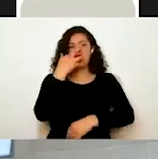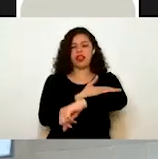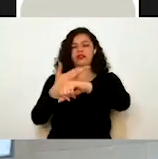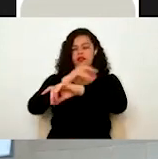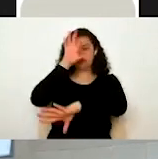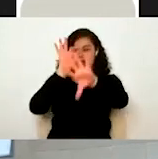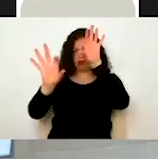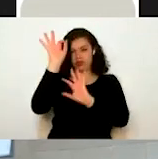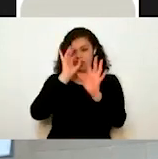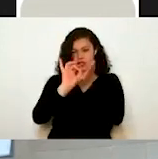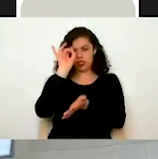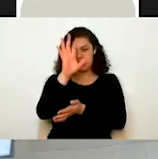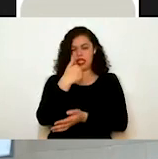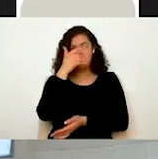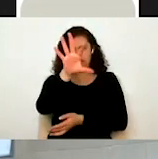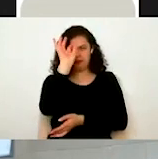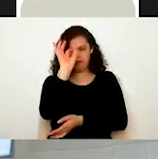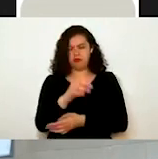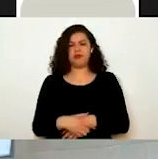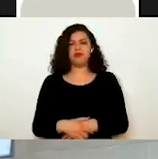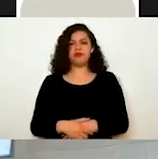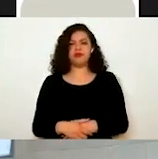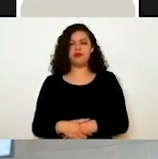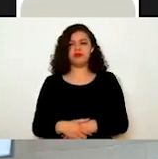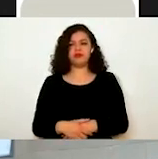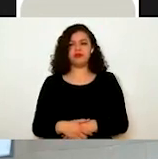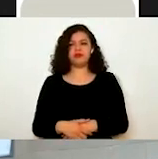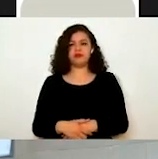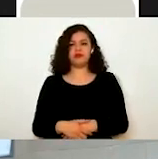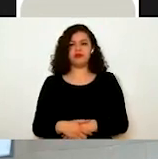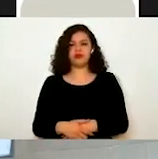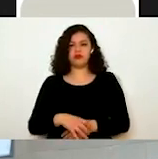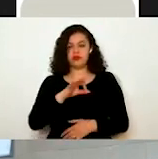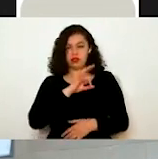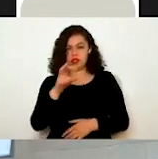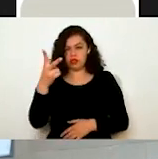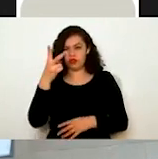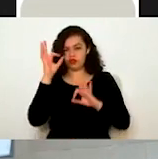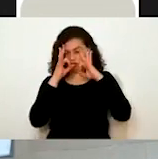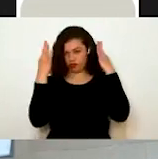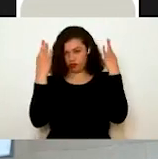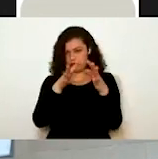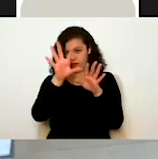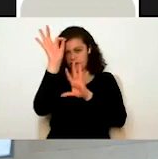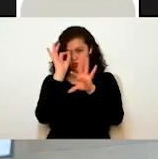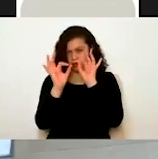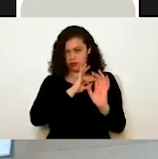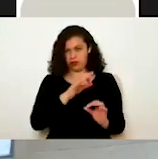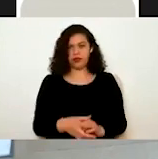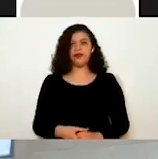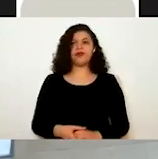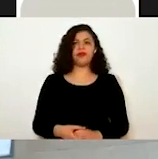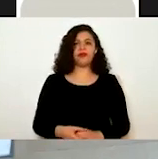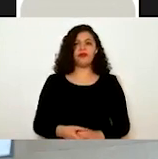que quieren enviar, ¿no? Lo pueden hacer a través de dos formas, ¿no? A través del módulo